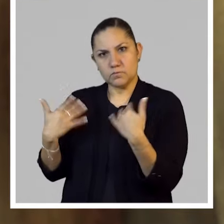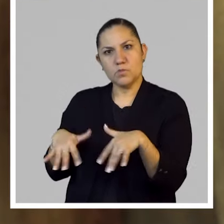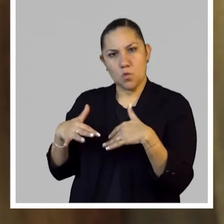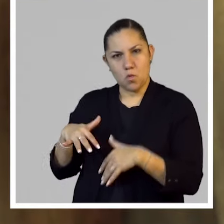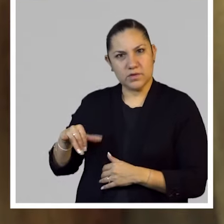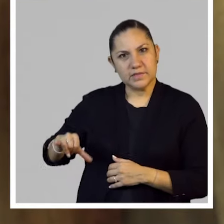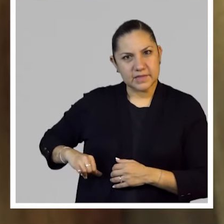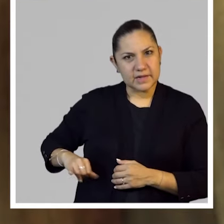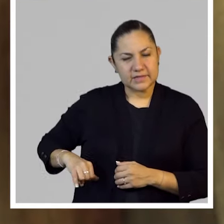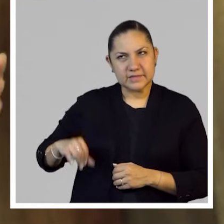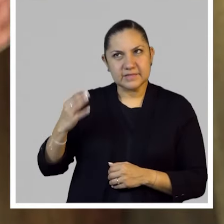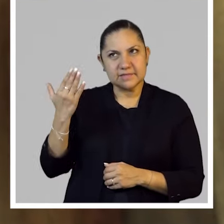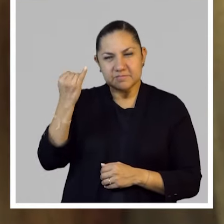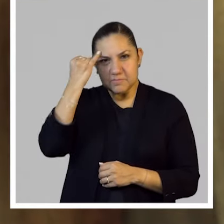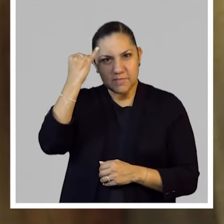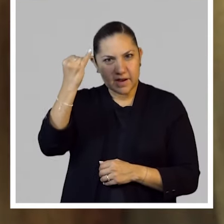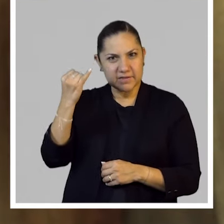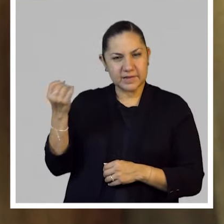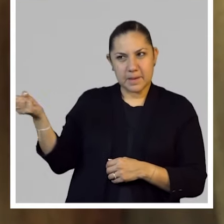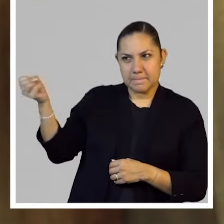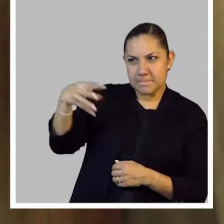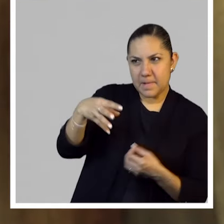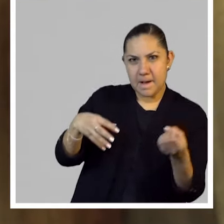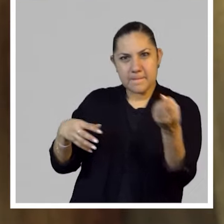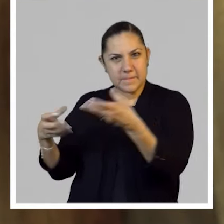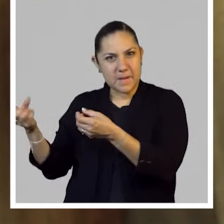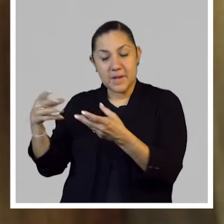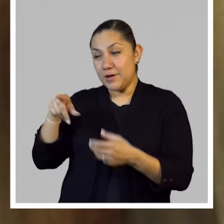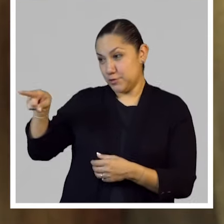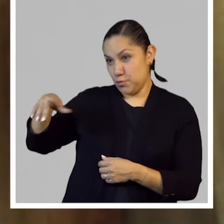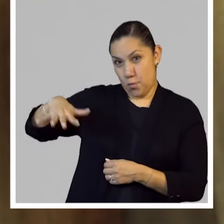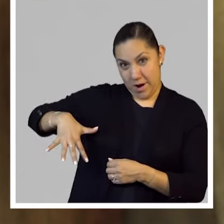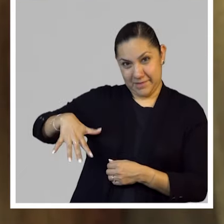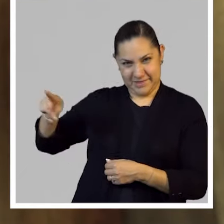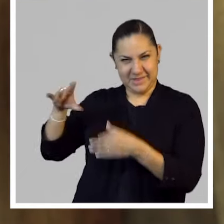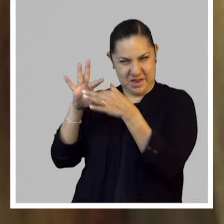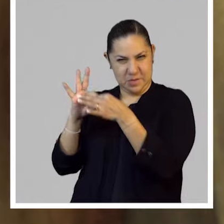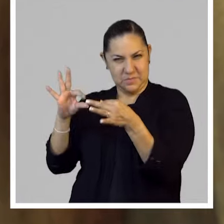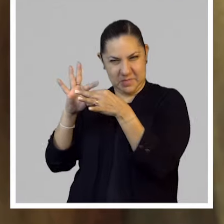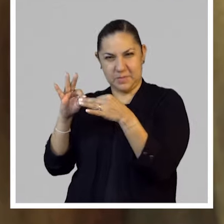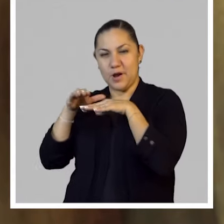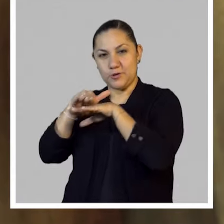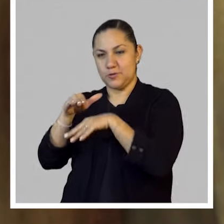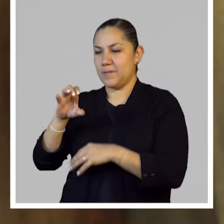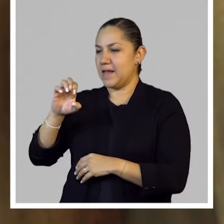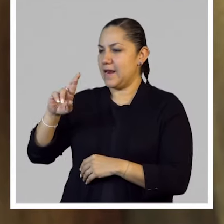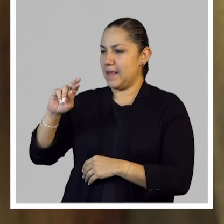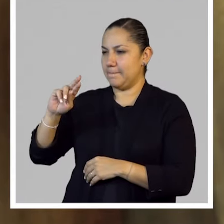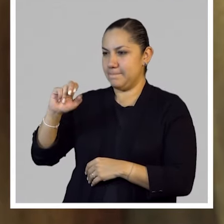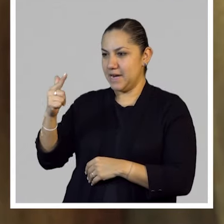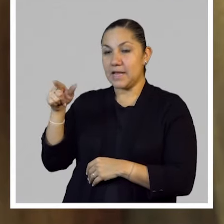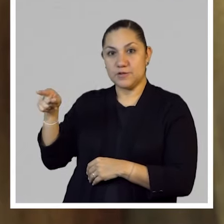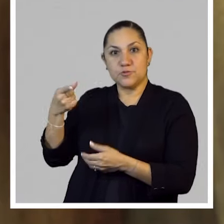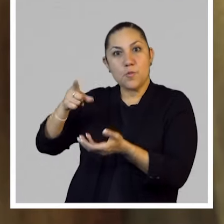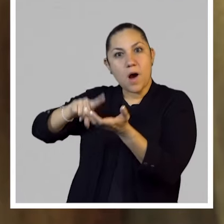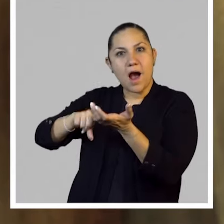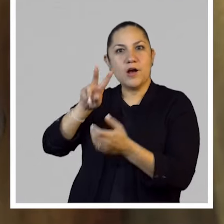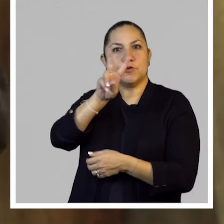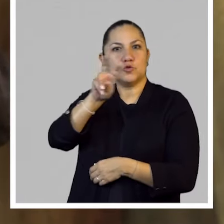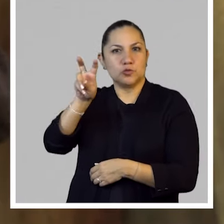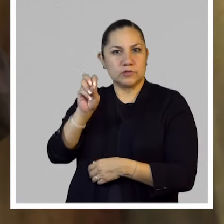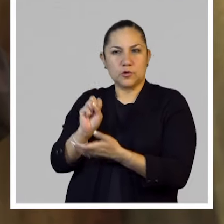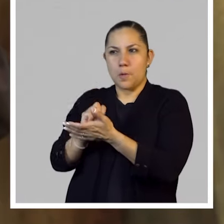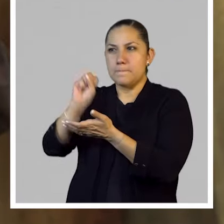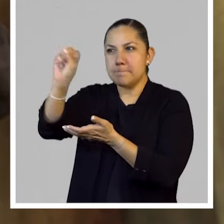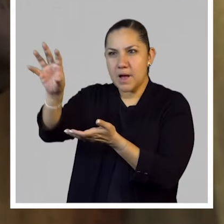posibilidades que habría. Ahorita que estabas mencionando la pieza de Ehrenberg, que son 200 envíos